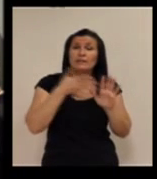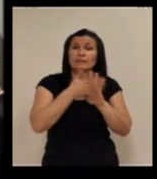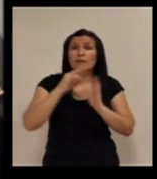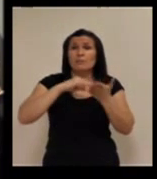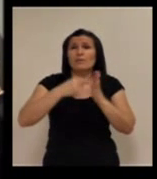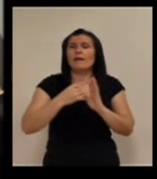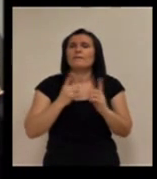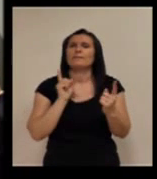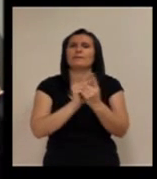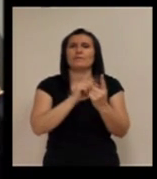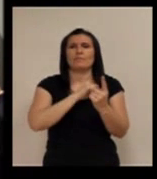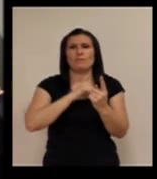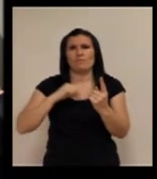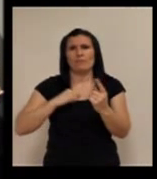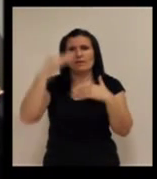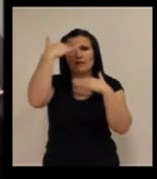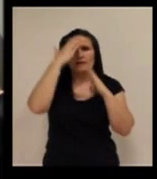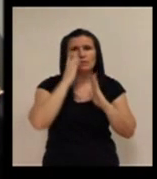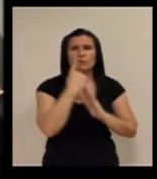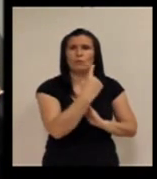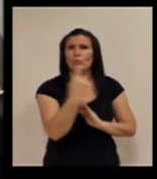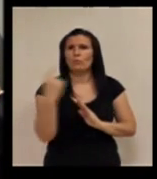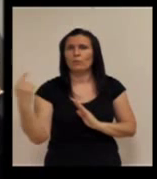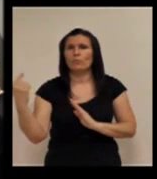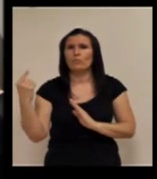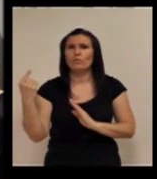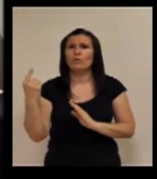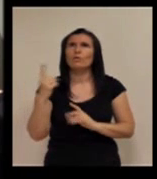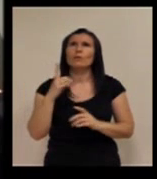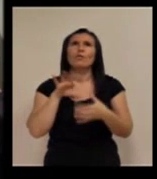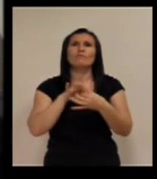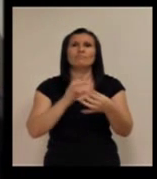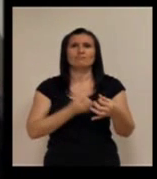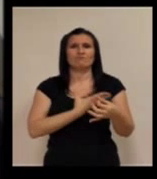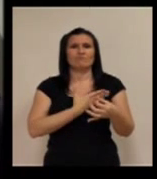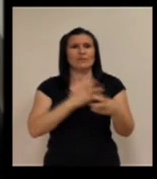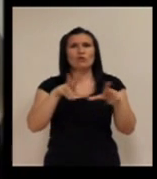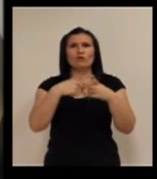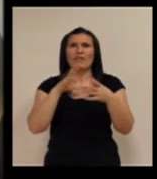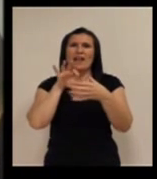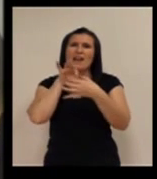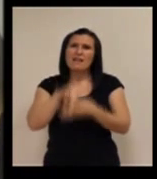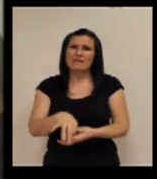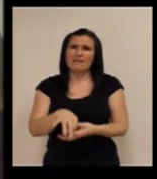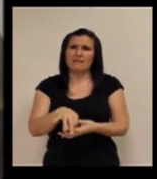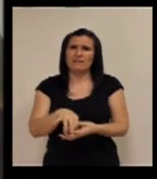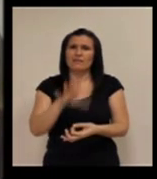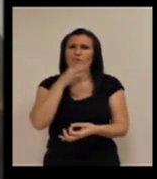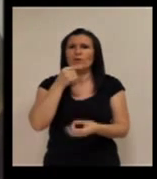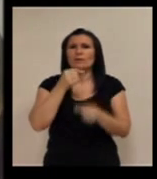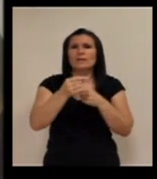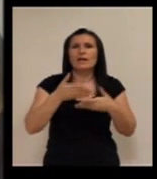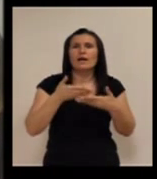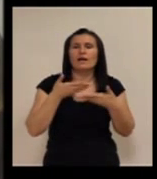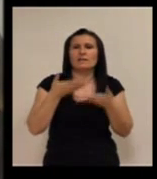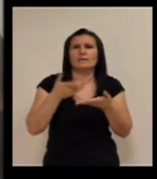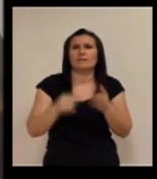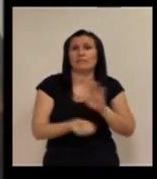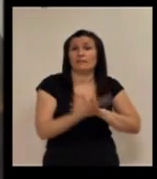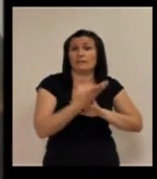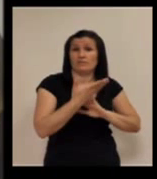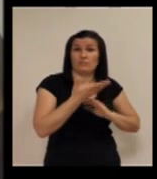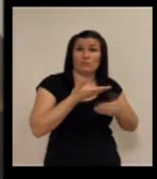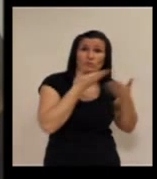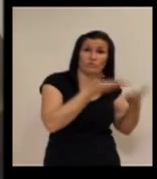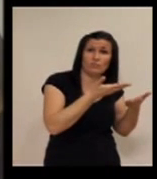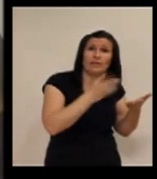ese plan individualizado de atención y esa parte de vocación social, porque la teleasistencia nace de la unión de la tecnología